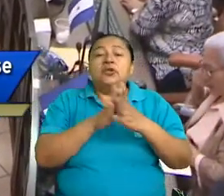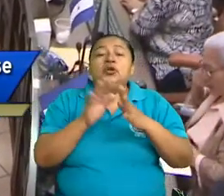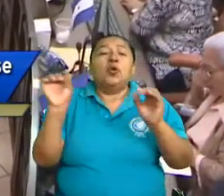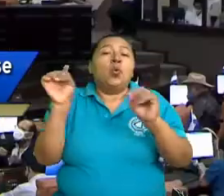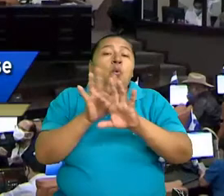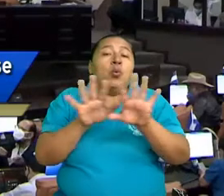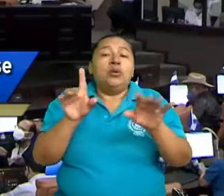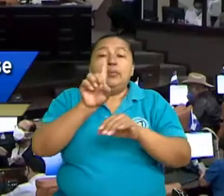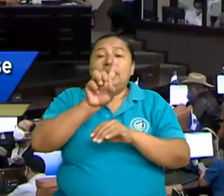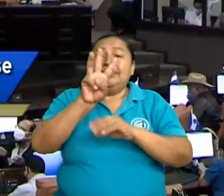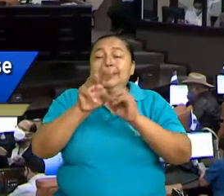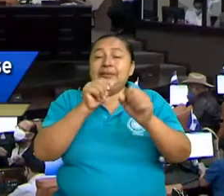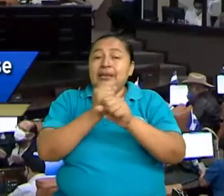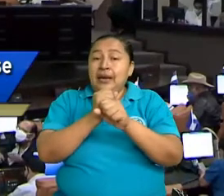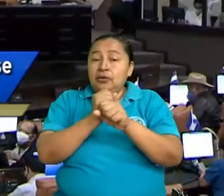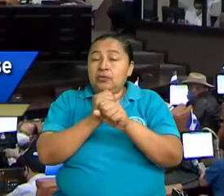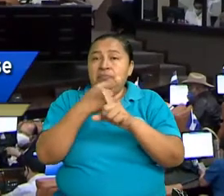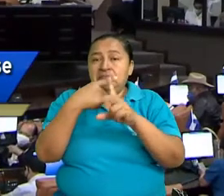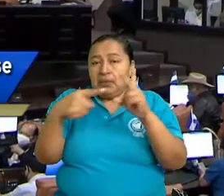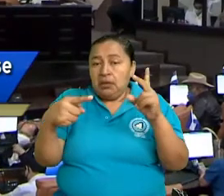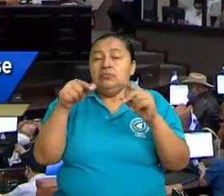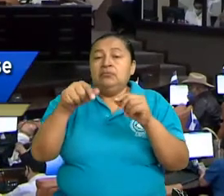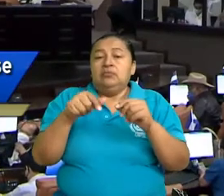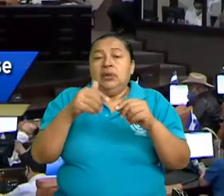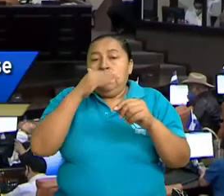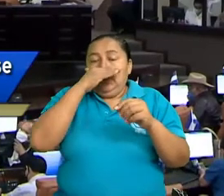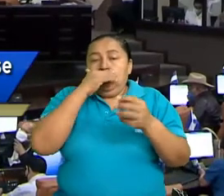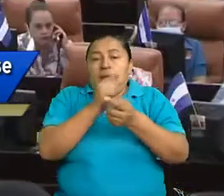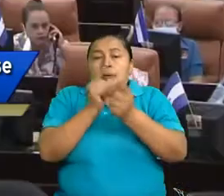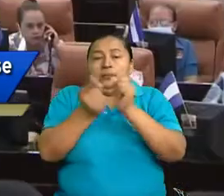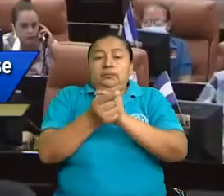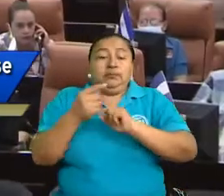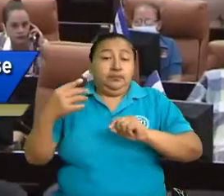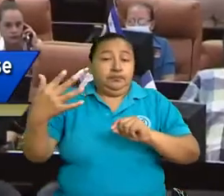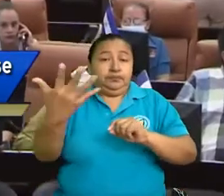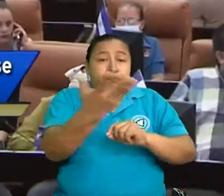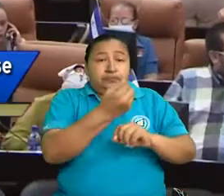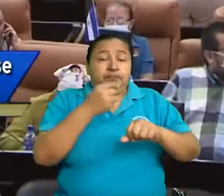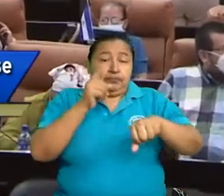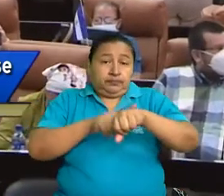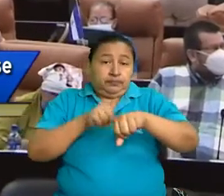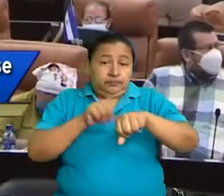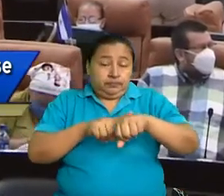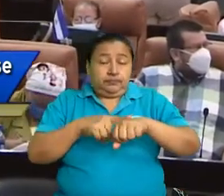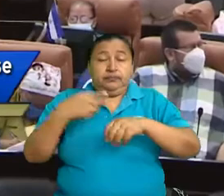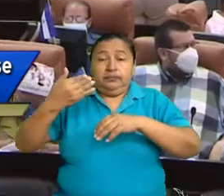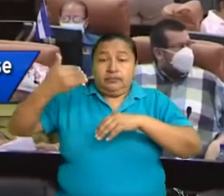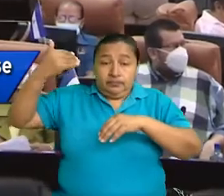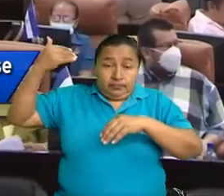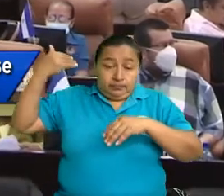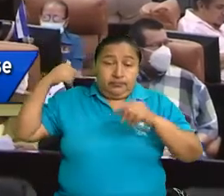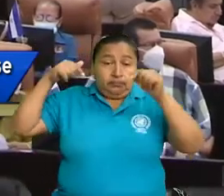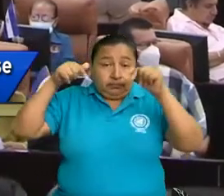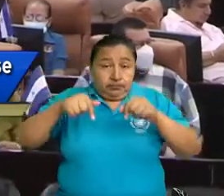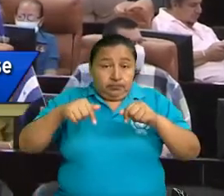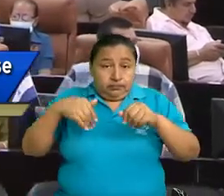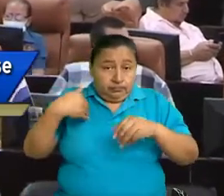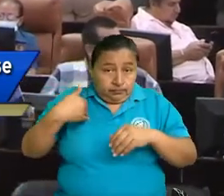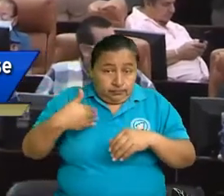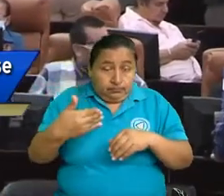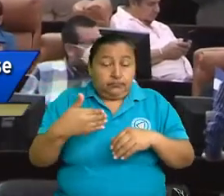medio de esta segunda etapa de la revolución, es decir, todo el período histórico. Entonces, en ese